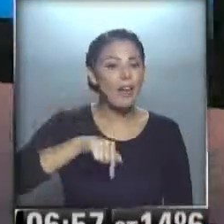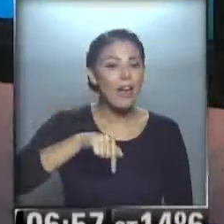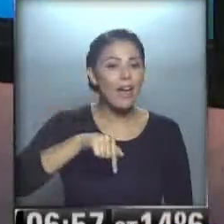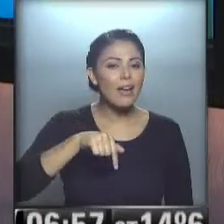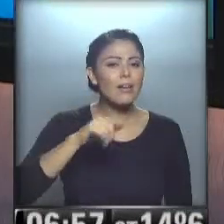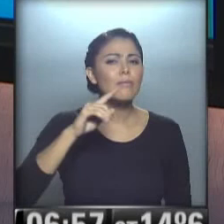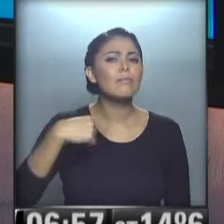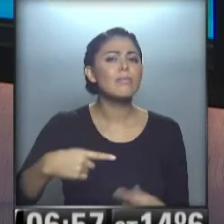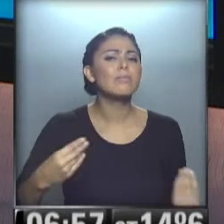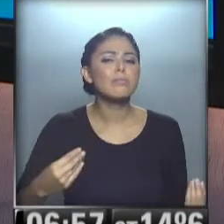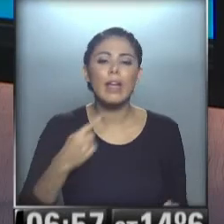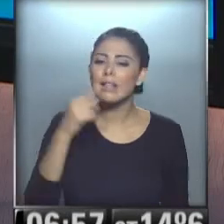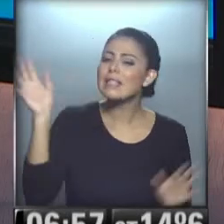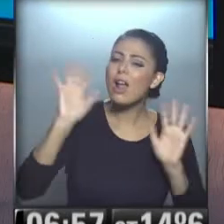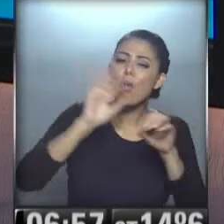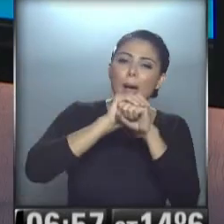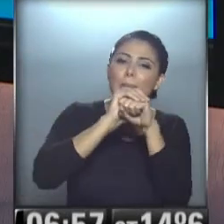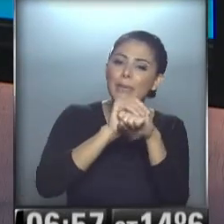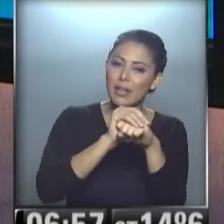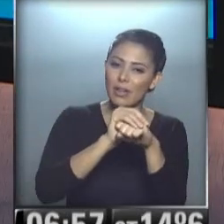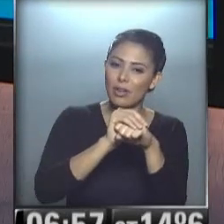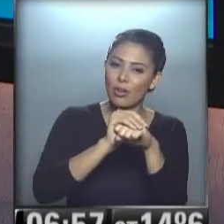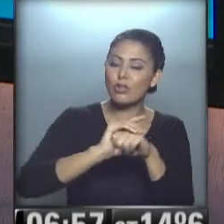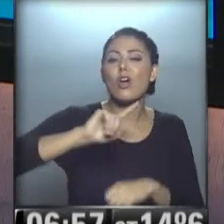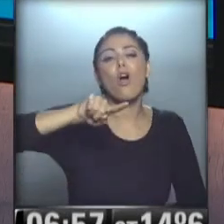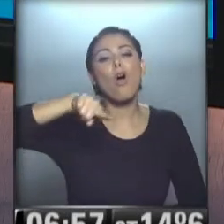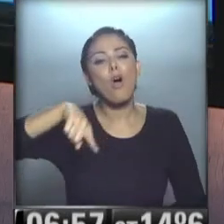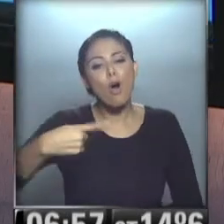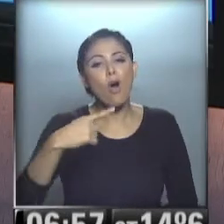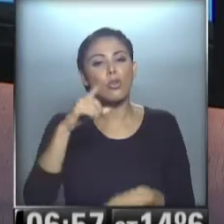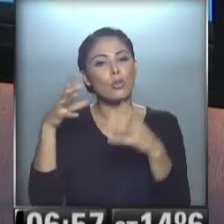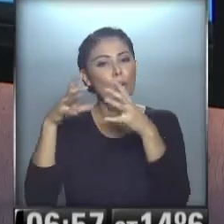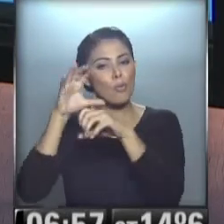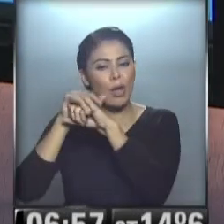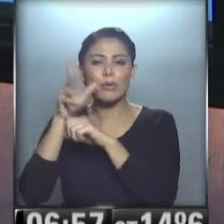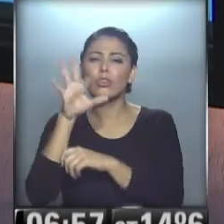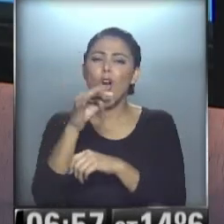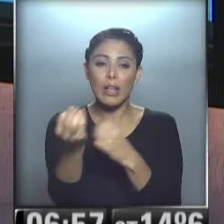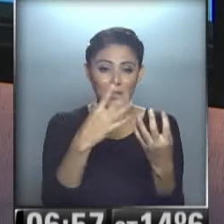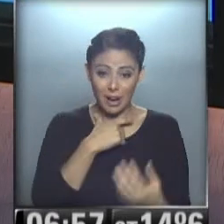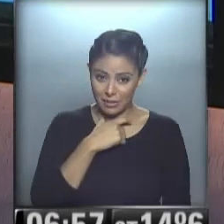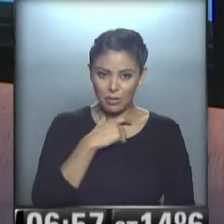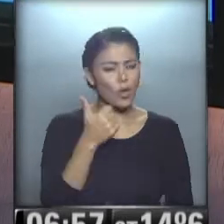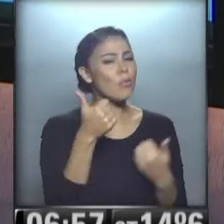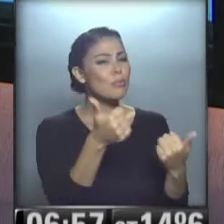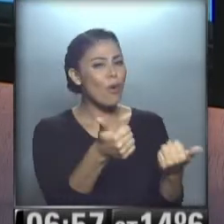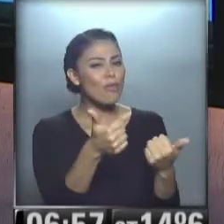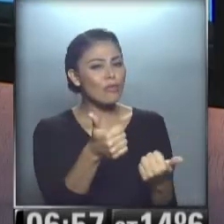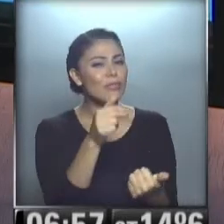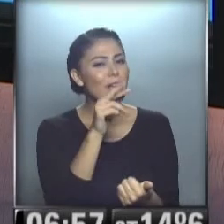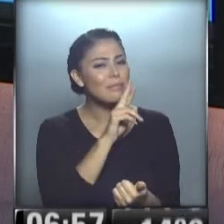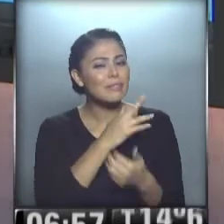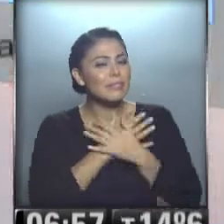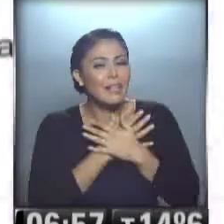¿qué tenemos ahora? Saludamos a nuestros amigos... ...la otra parte de los amiguitos que nos saludan... ...todos los días, ¿te parece? ¡Excelente, Cari,